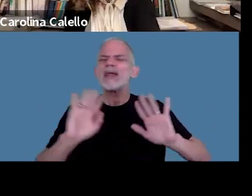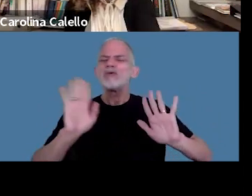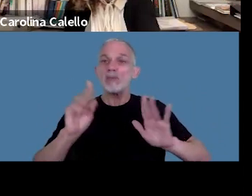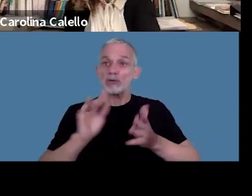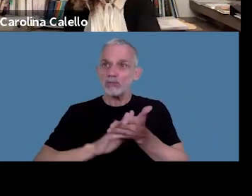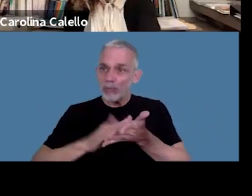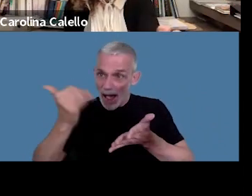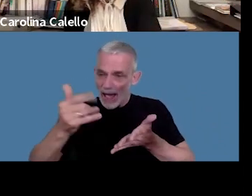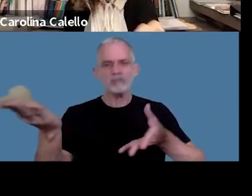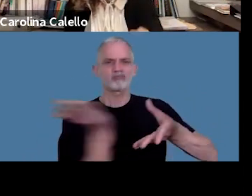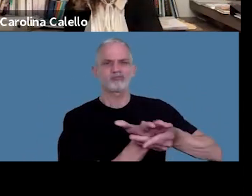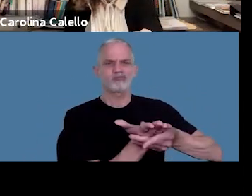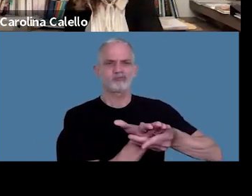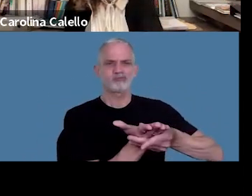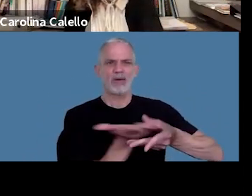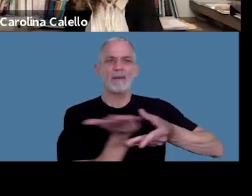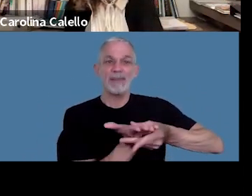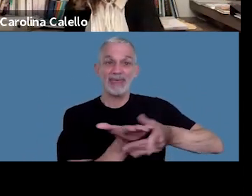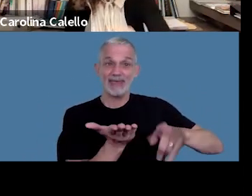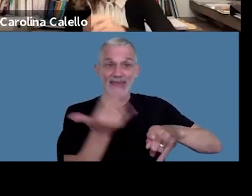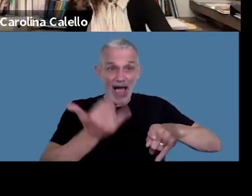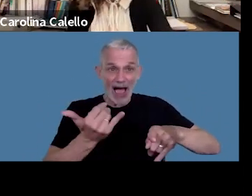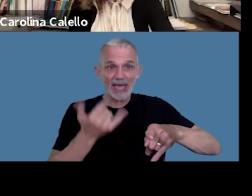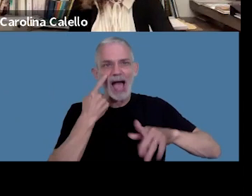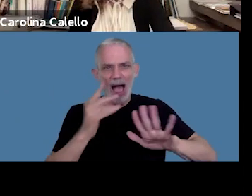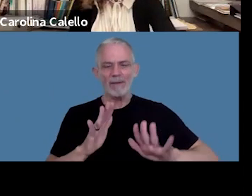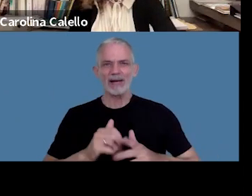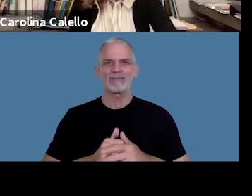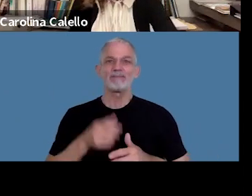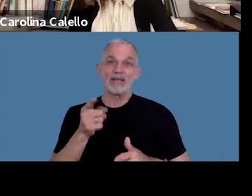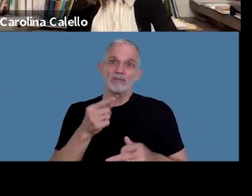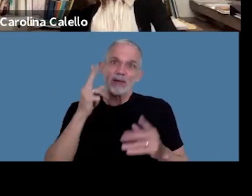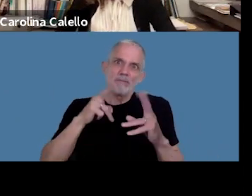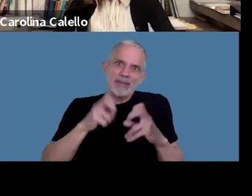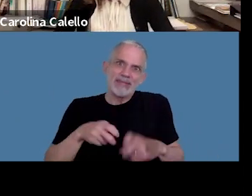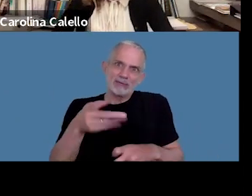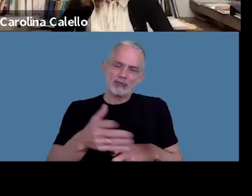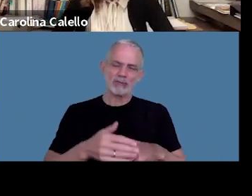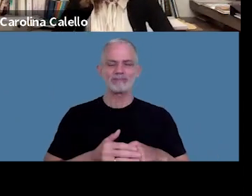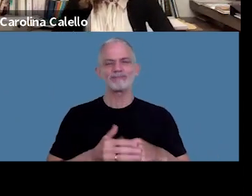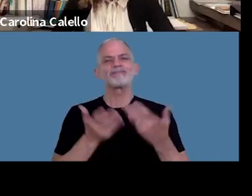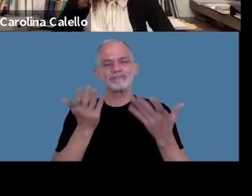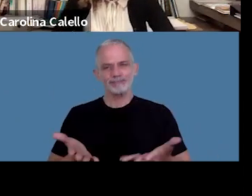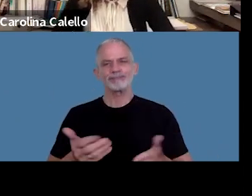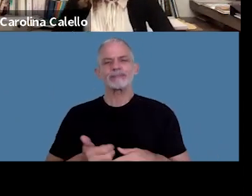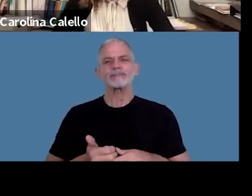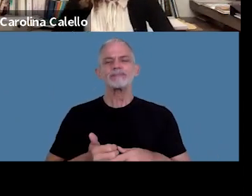esos hechos que justamente eso es la característica de la causa entonces